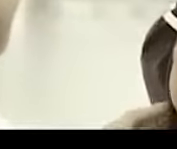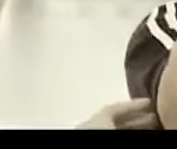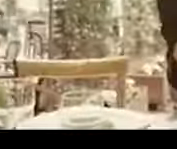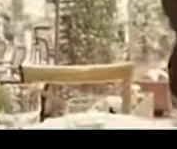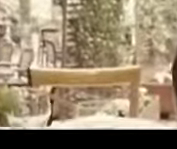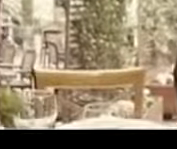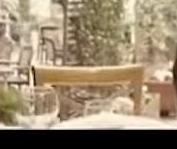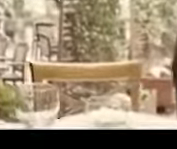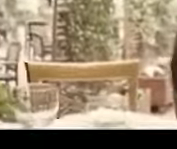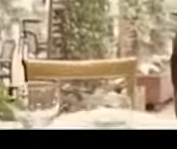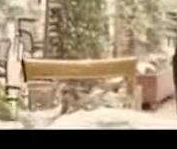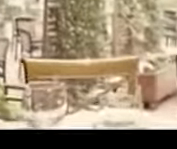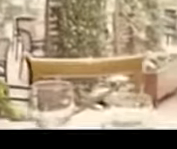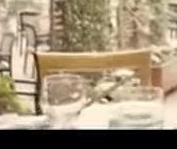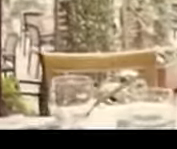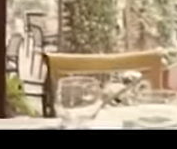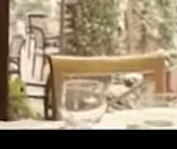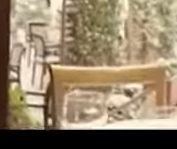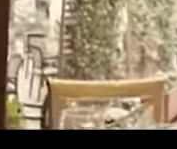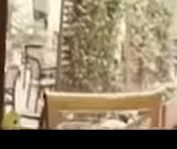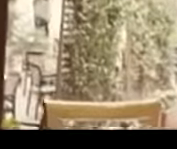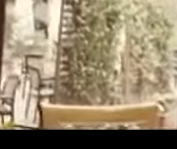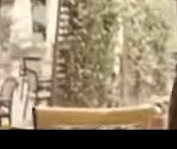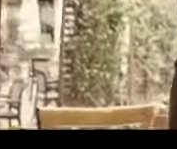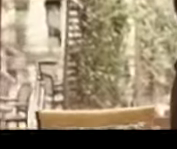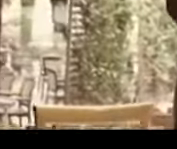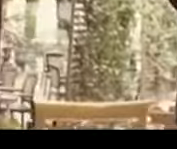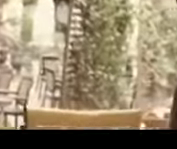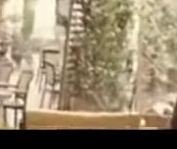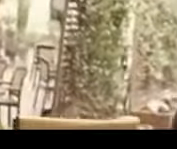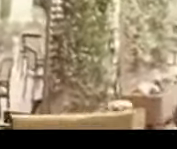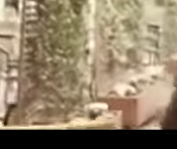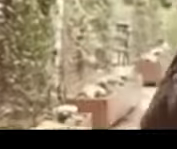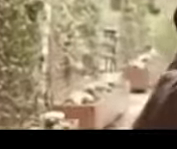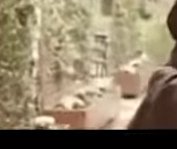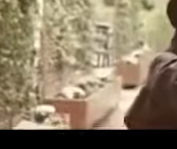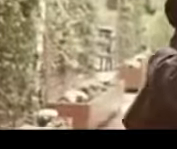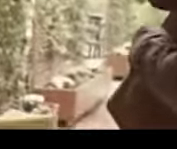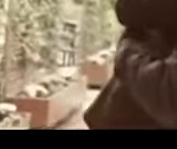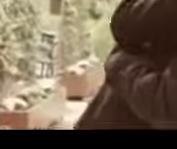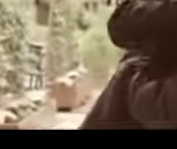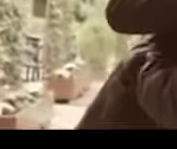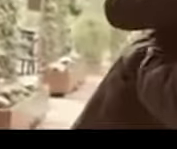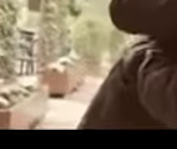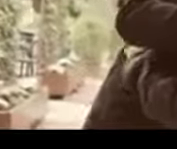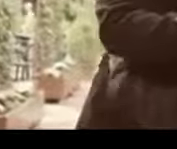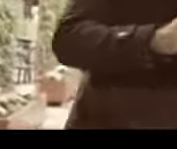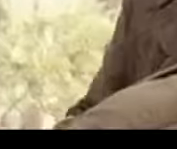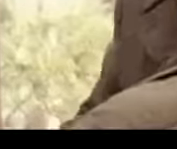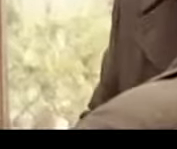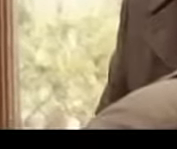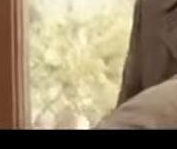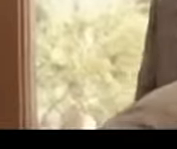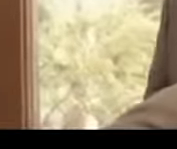¿qué tal? tal? ¿habien limón? sí ¿qué tal? ¿cómo estás? un placer a mí igual el plazoleta ¿cómo estamos? sí señor